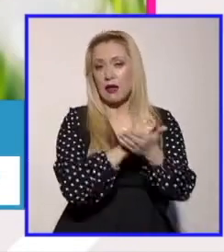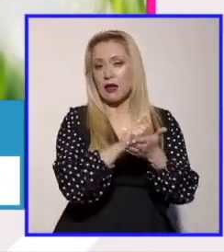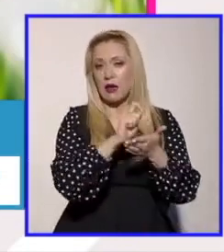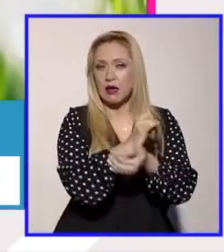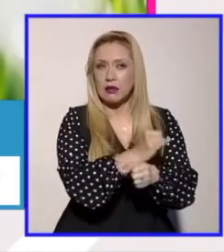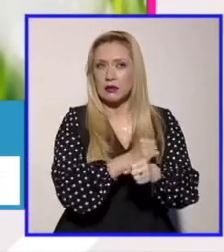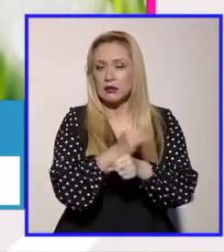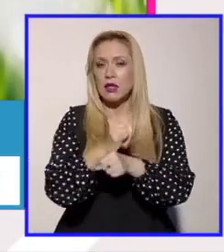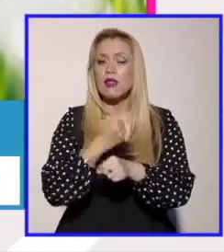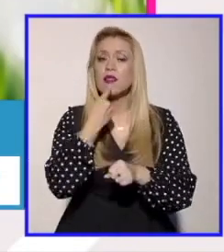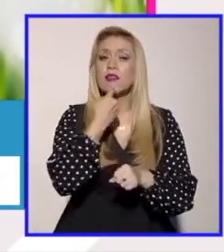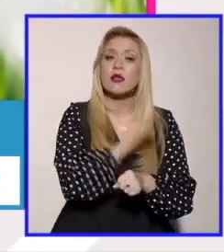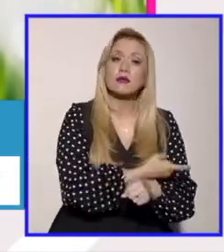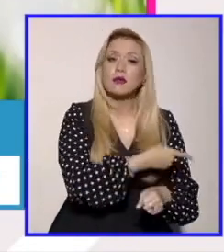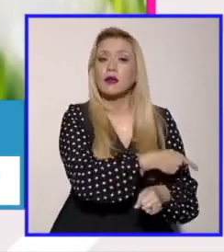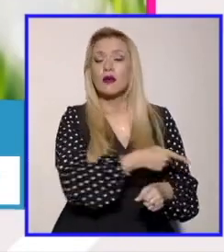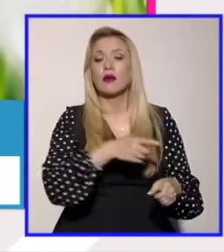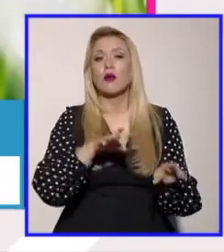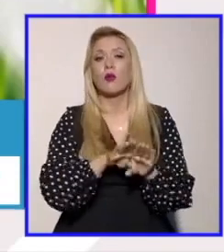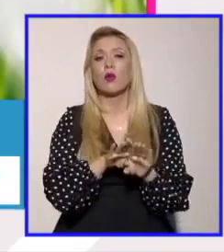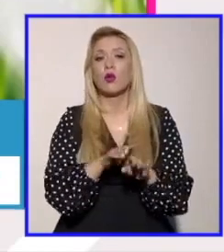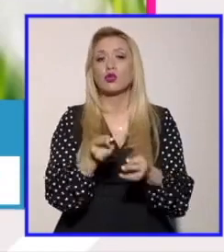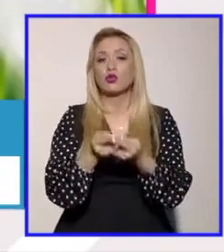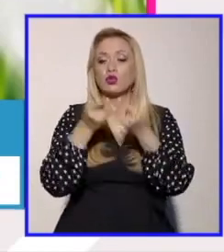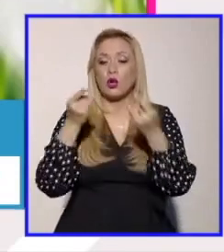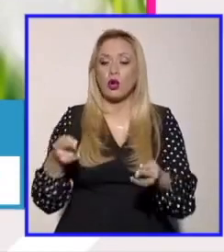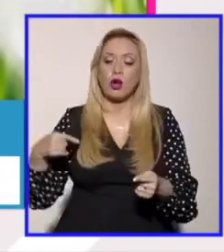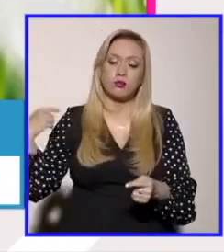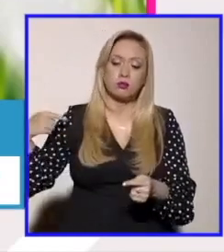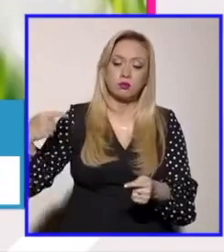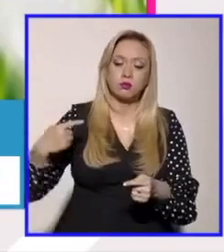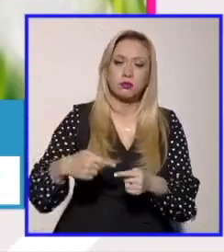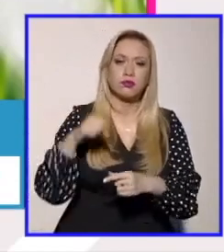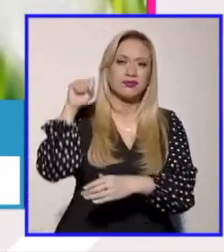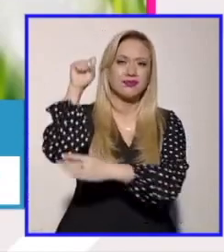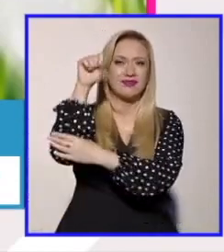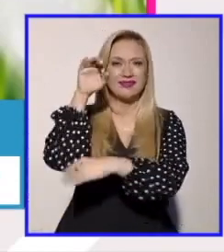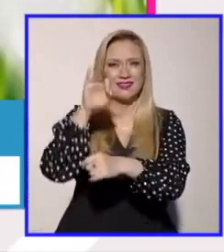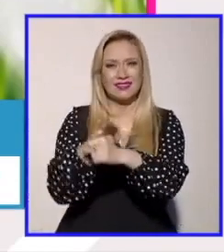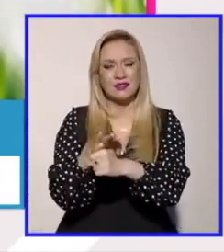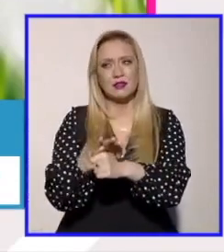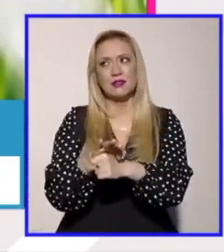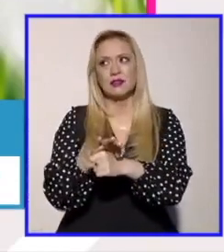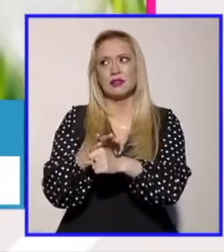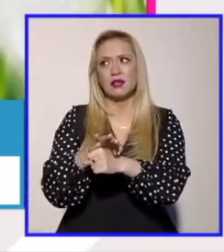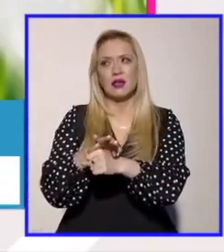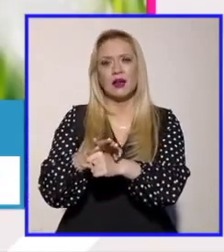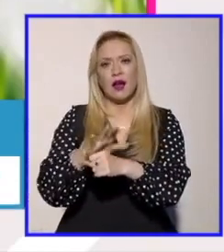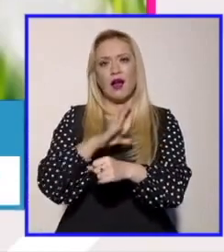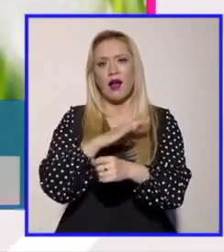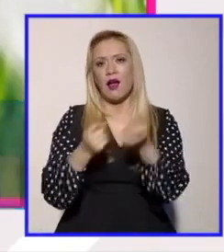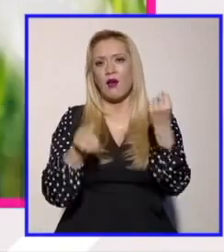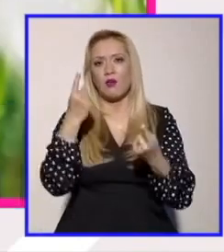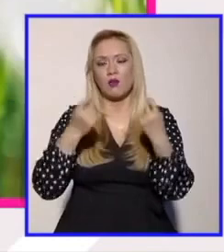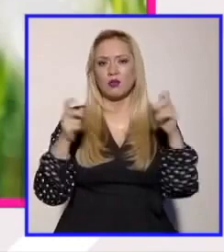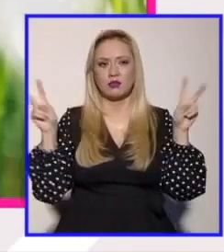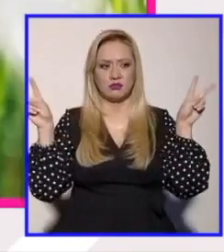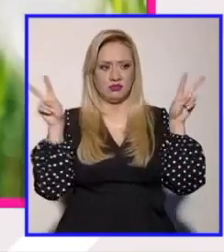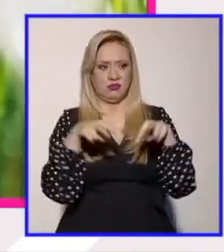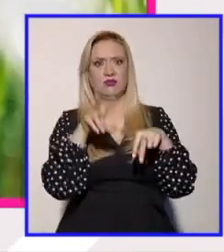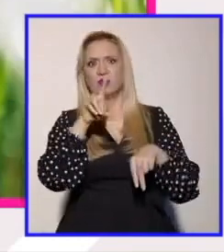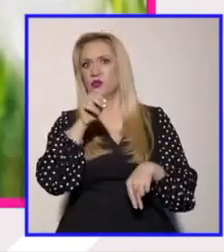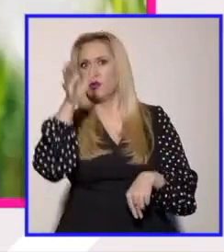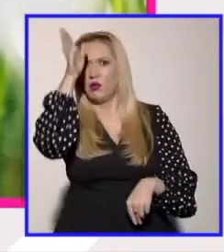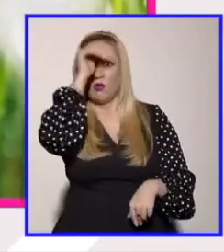por ejemplo, es que a lo largo de la historia del feminismo ha habido polémicas donde cuando miramos en retrospectiva nos sorprenden las